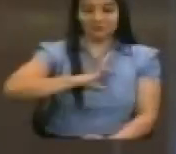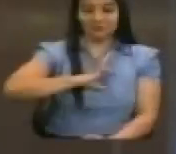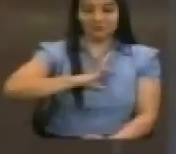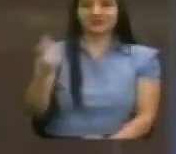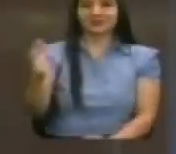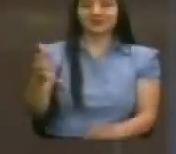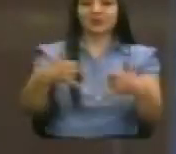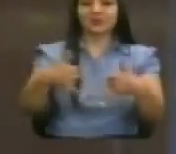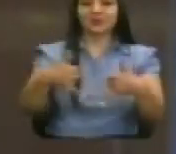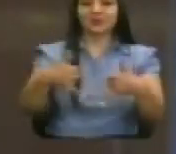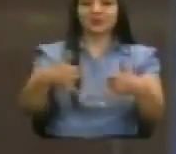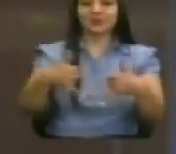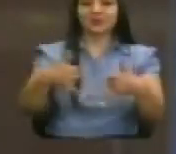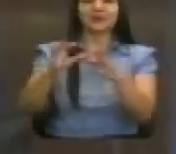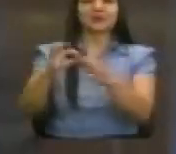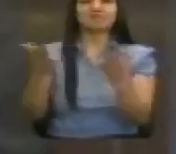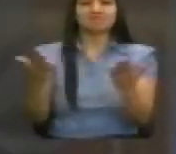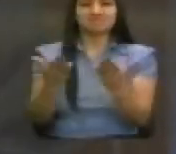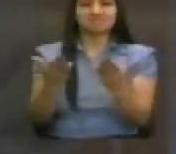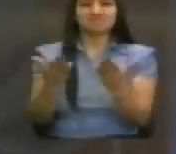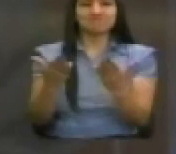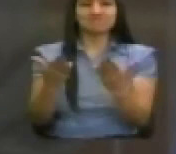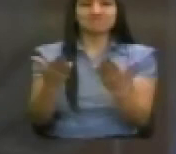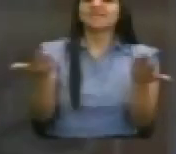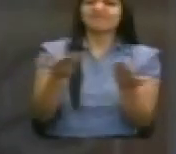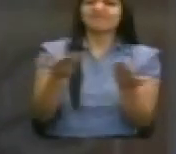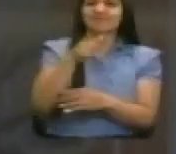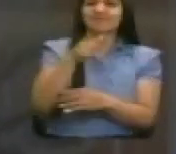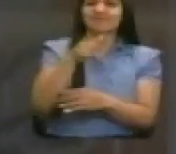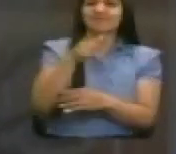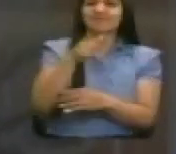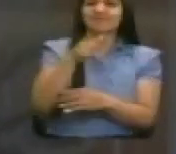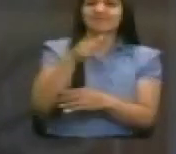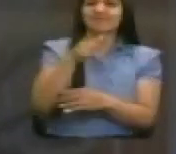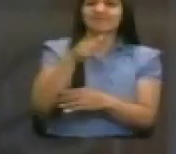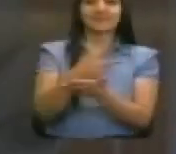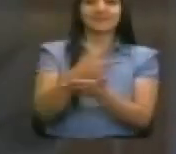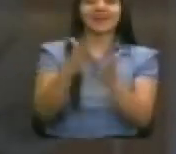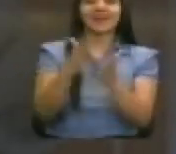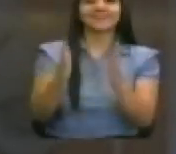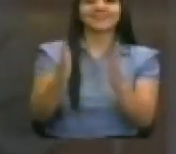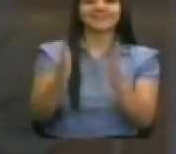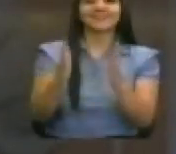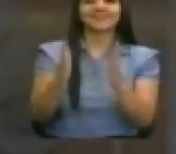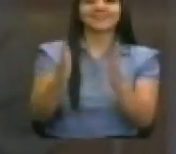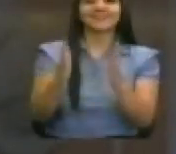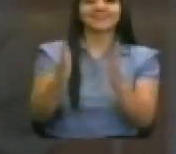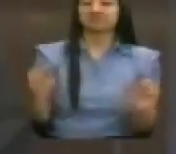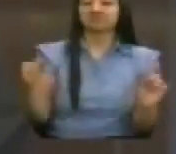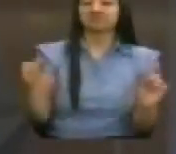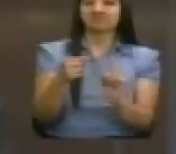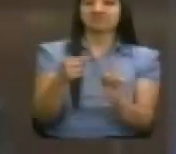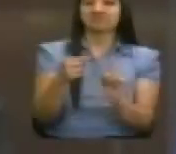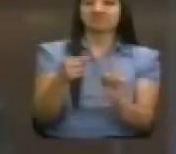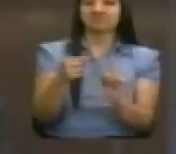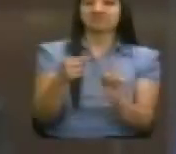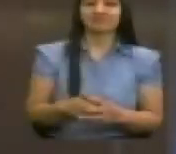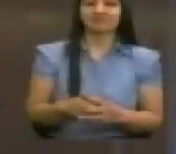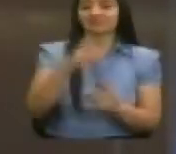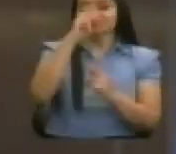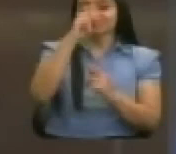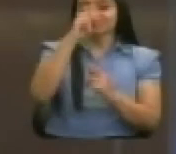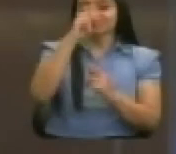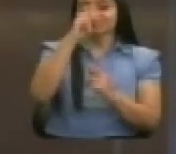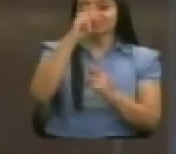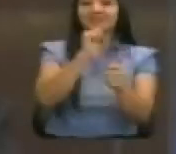a un carchense, a un paisano que hizo quedar en lo más alto del